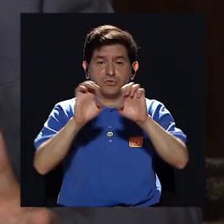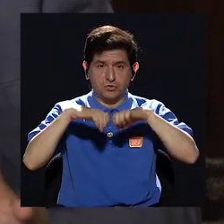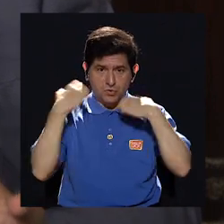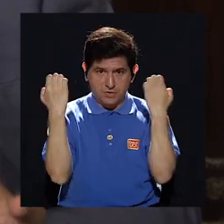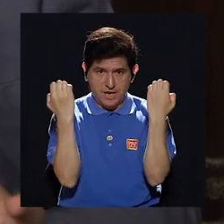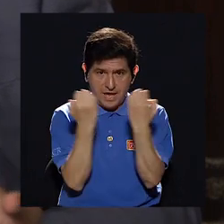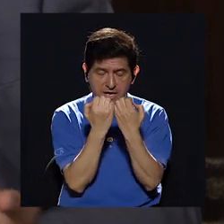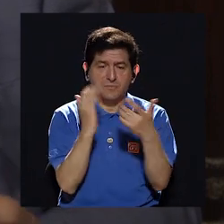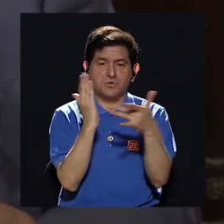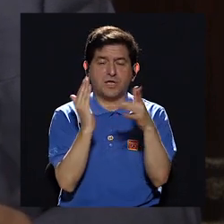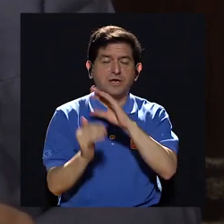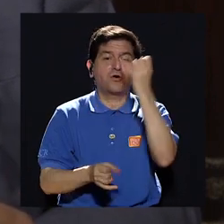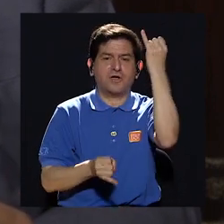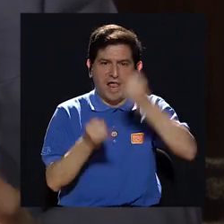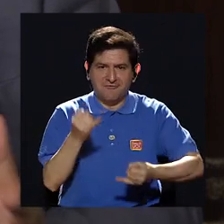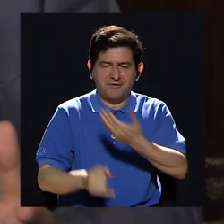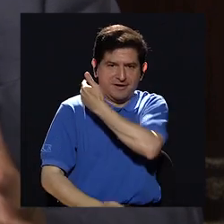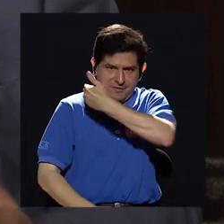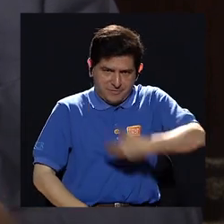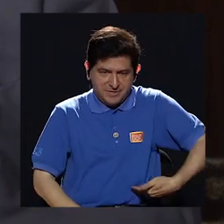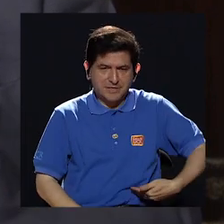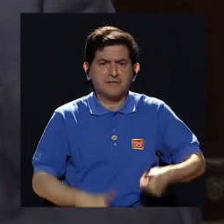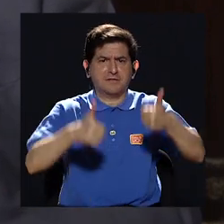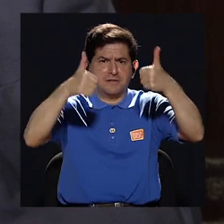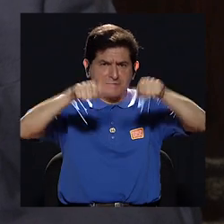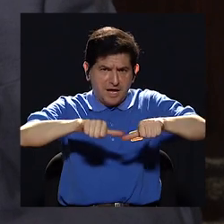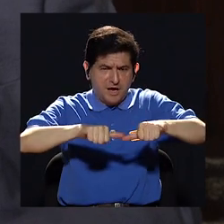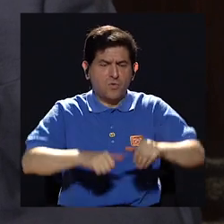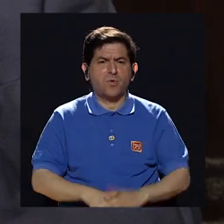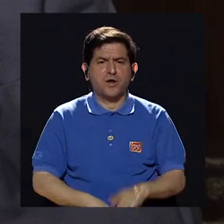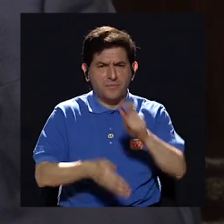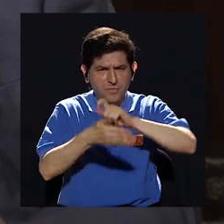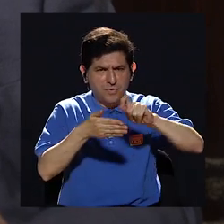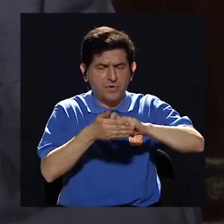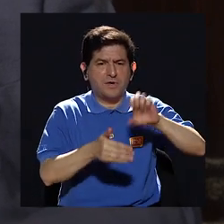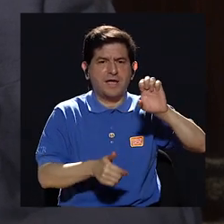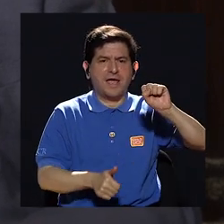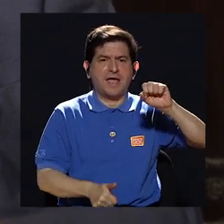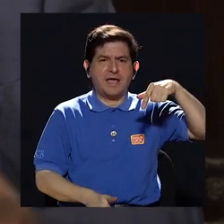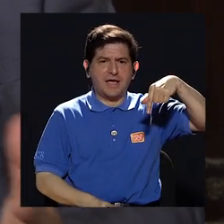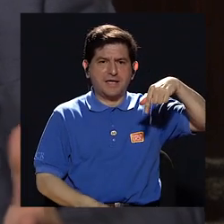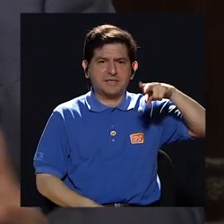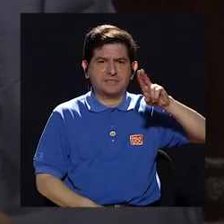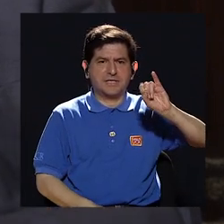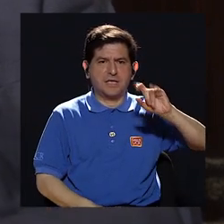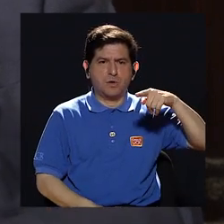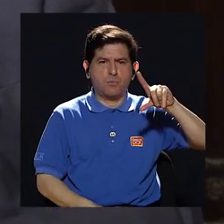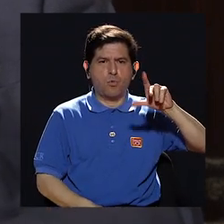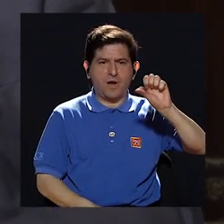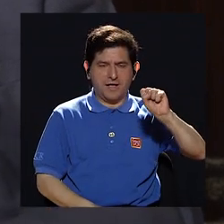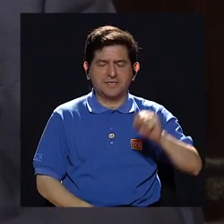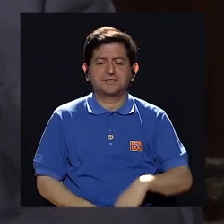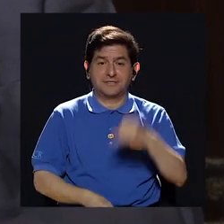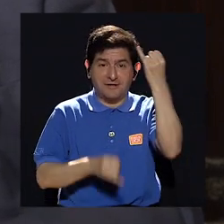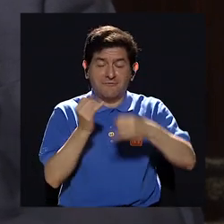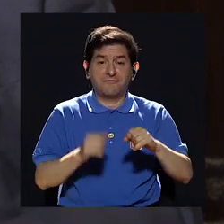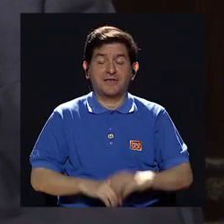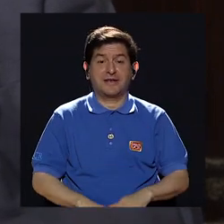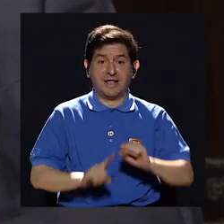y finalmente los jefes de estado el propio acuerdo de Esquipulas tuvo un cierre dramático porque